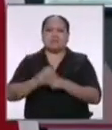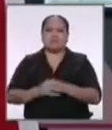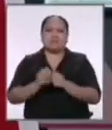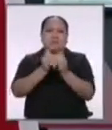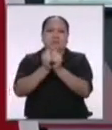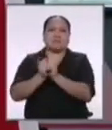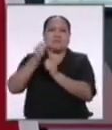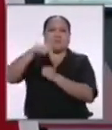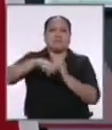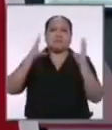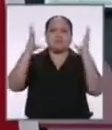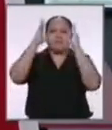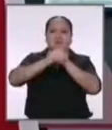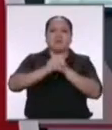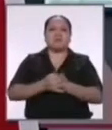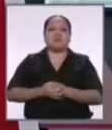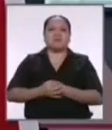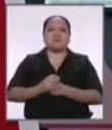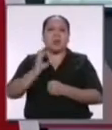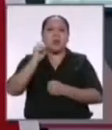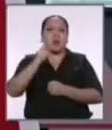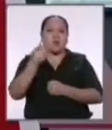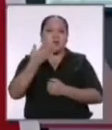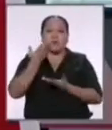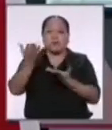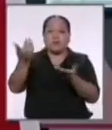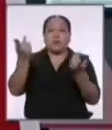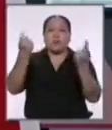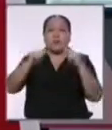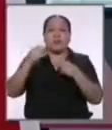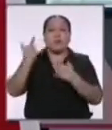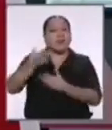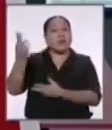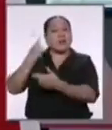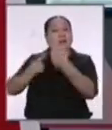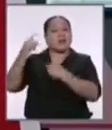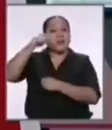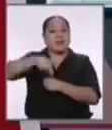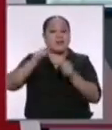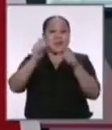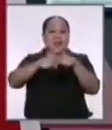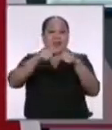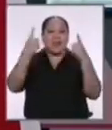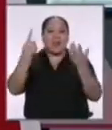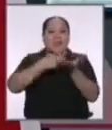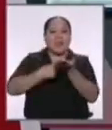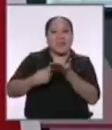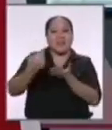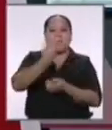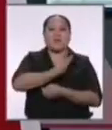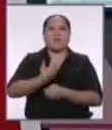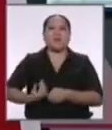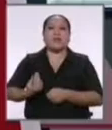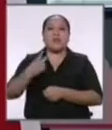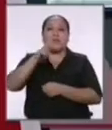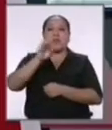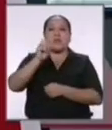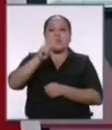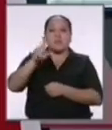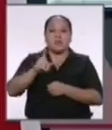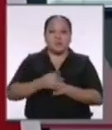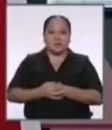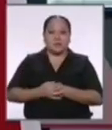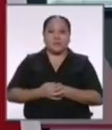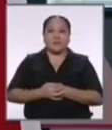acompañan esta noche muy bien vamos a esa pausa y ya regresamos en este gran debate presidencial 2021 do